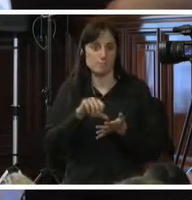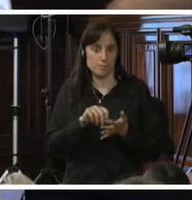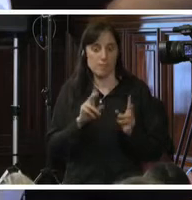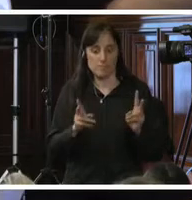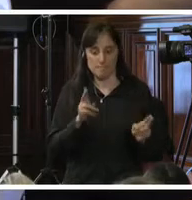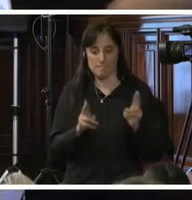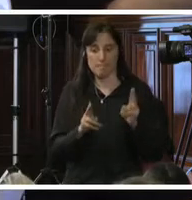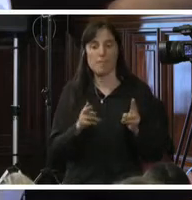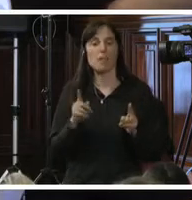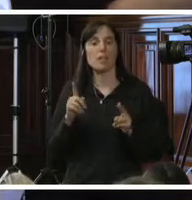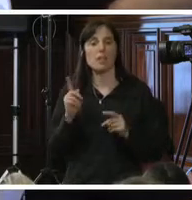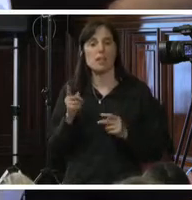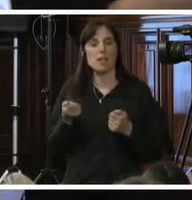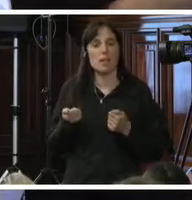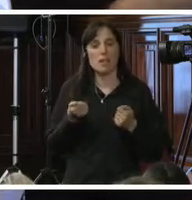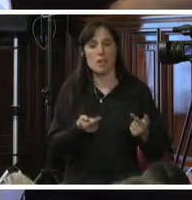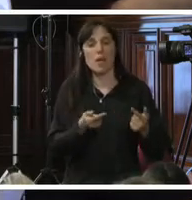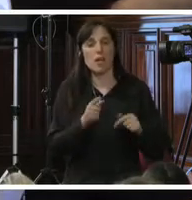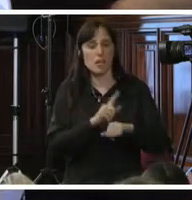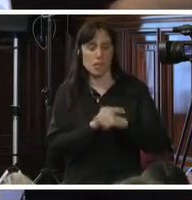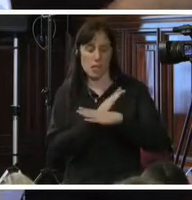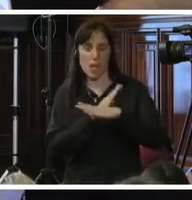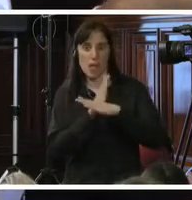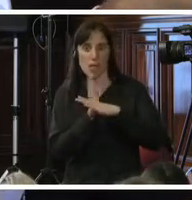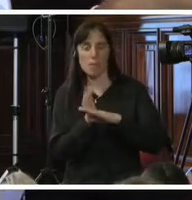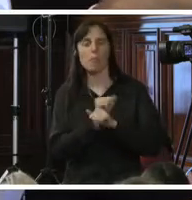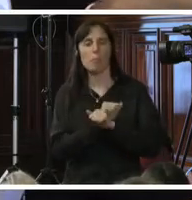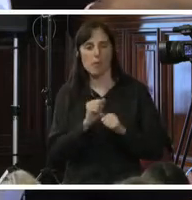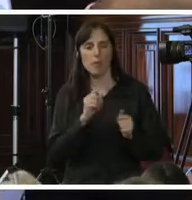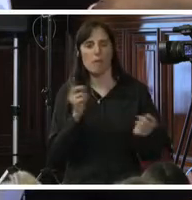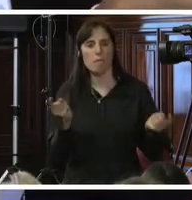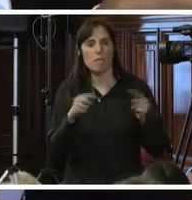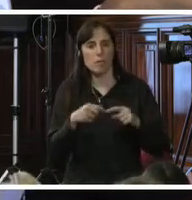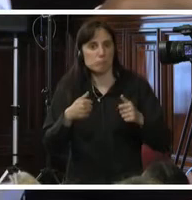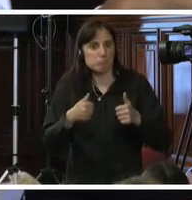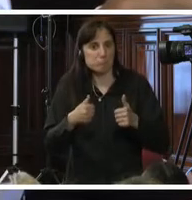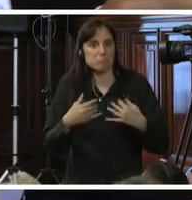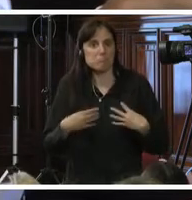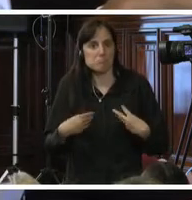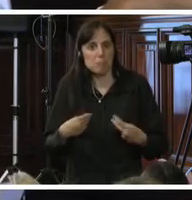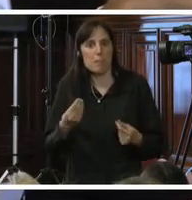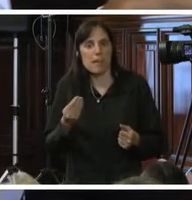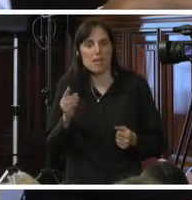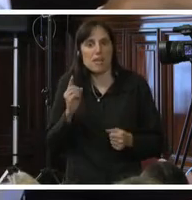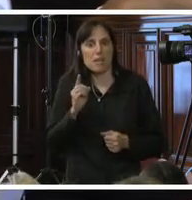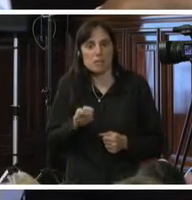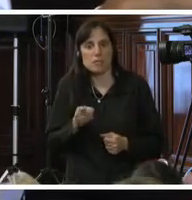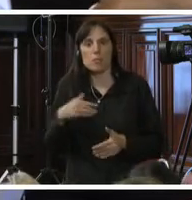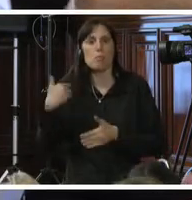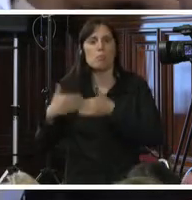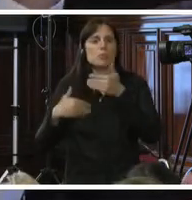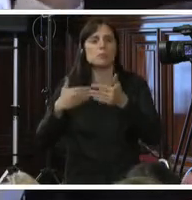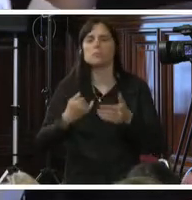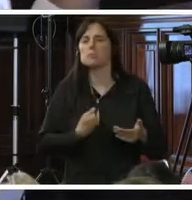necesario ofrecer a las víctimas de trata de personas el tiempo suficiente para recuperarse y la oportunidad de asesorarse para la toma de decisiones en relación con su proceso.